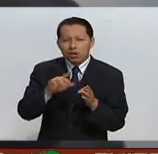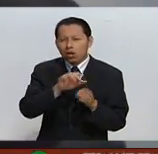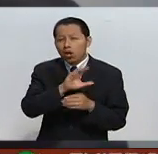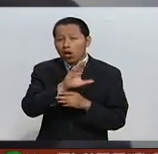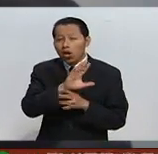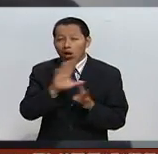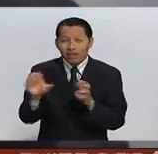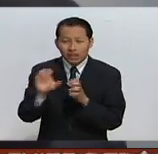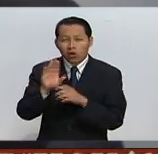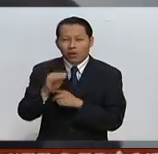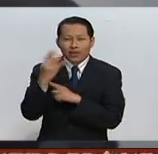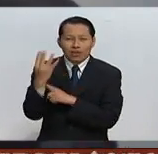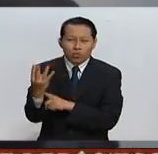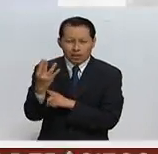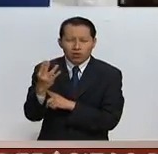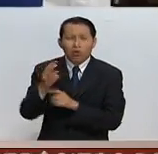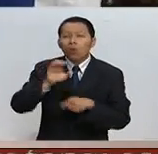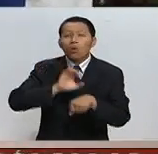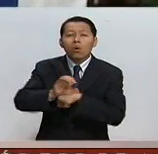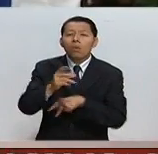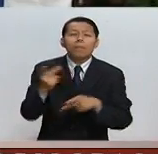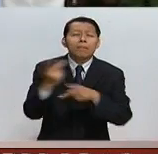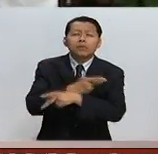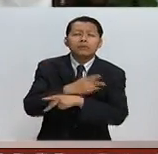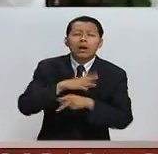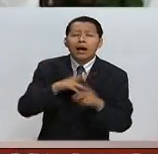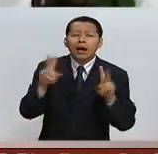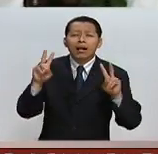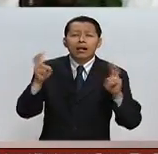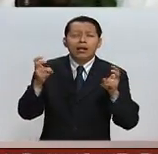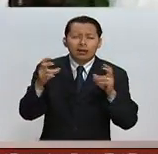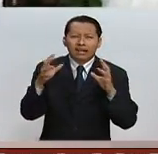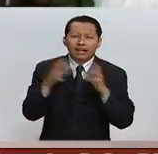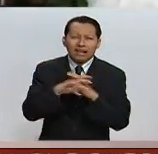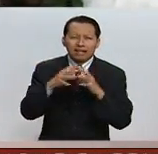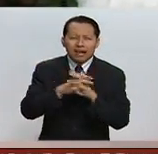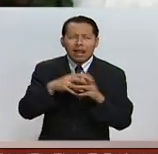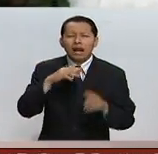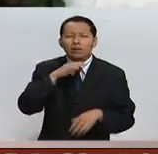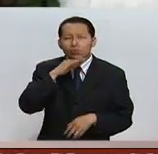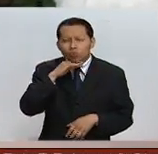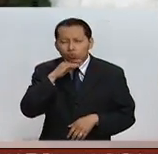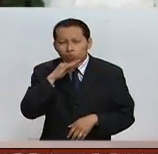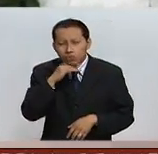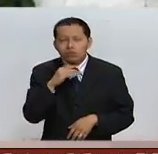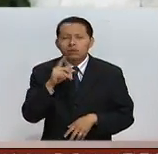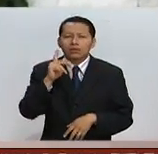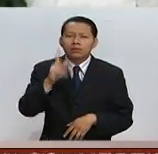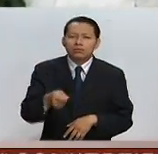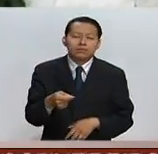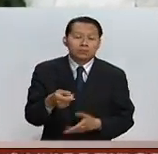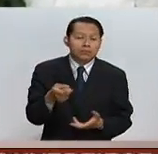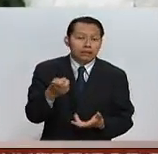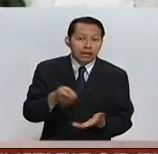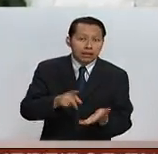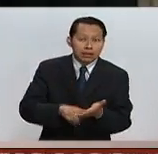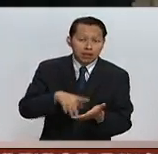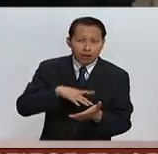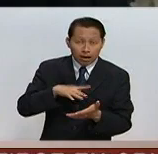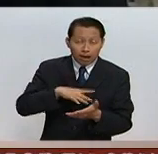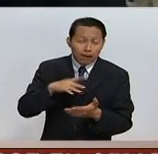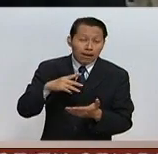se dio en Colombia lo que se conoce como la Guerra Sucia y ahí, por ejemplo, fueron